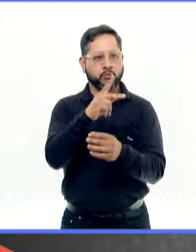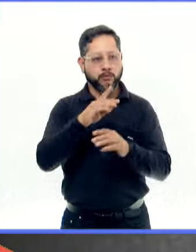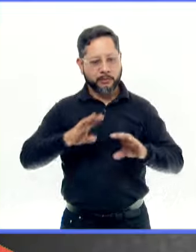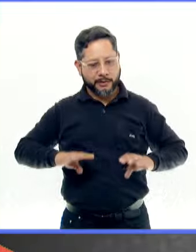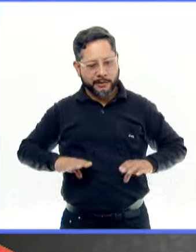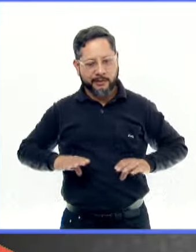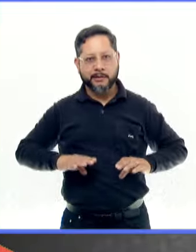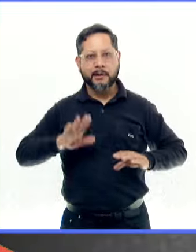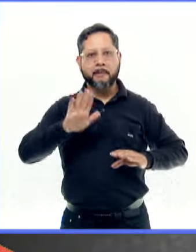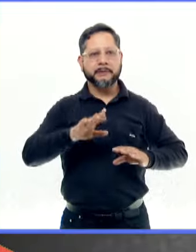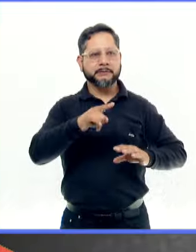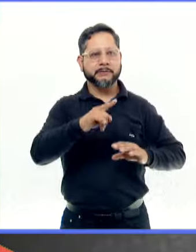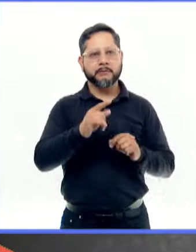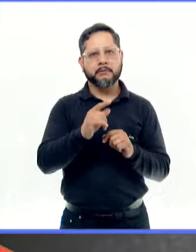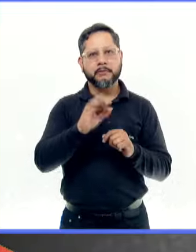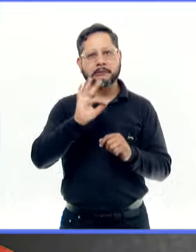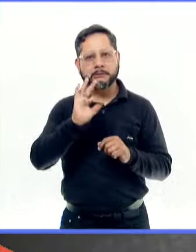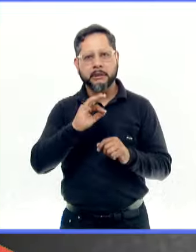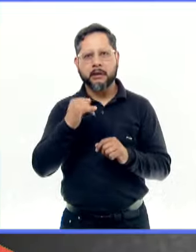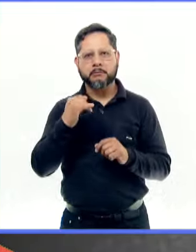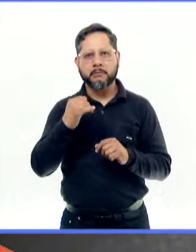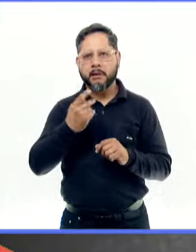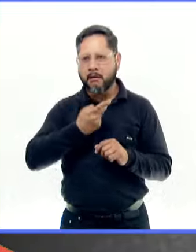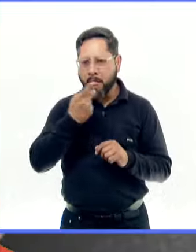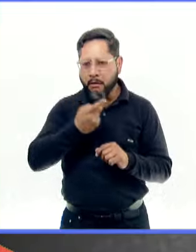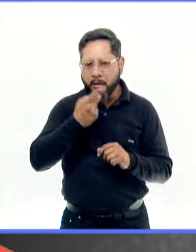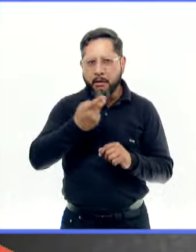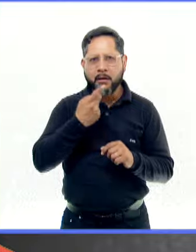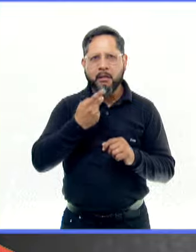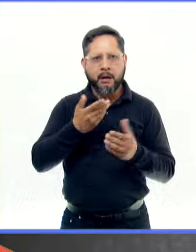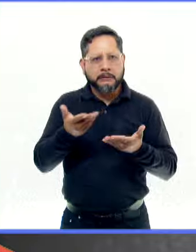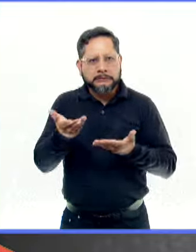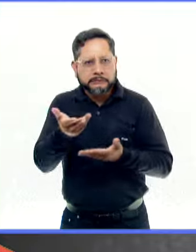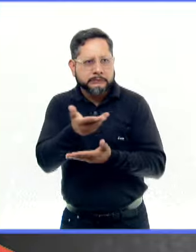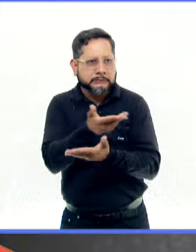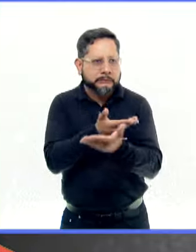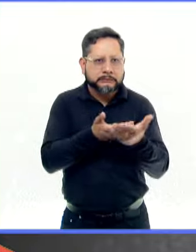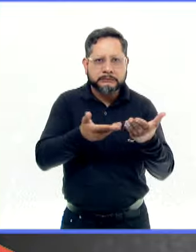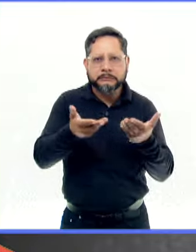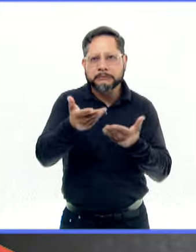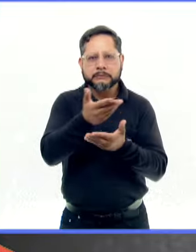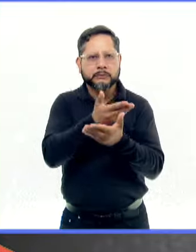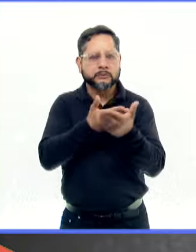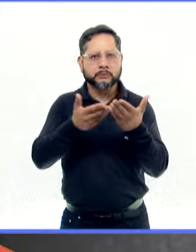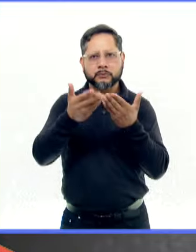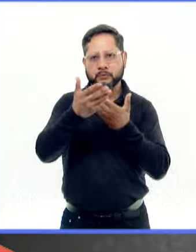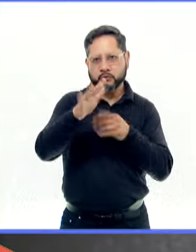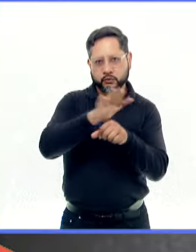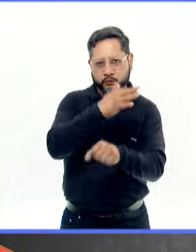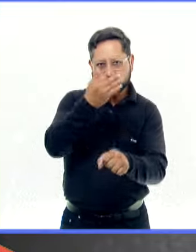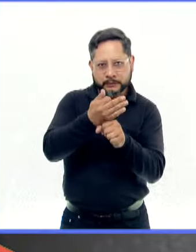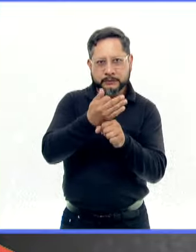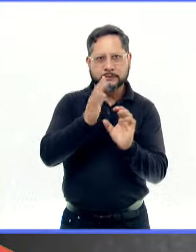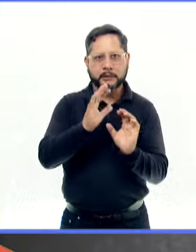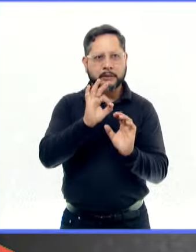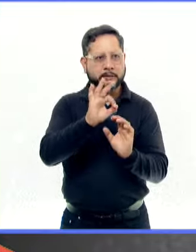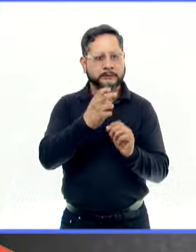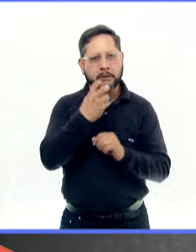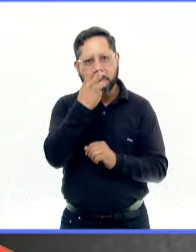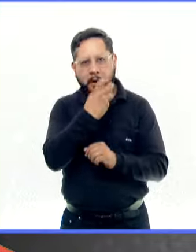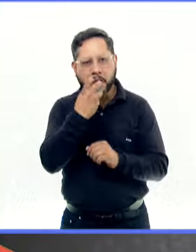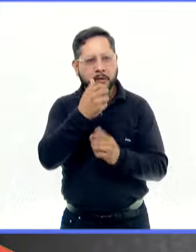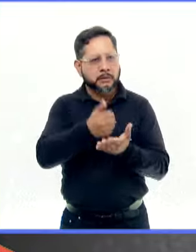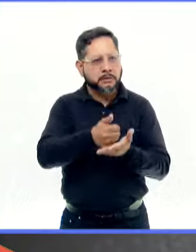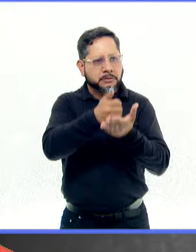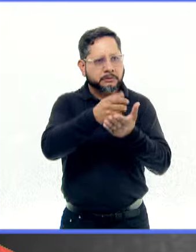Ayudarlos a tener como más lenguaje social, más interacciones sociales eficientes, están las intervenciones pedagógicas para ayudar